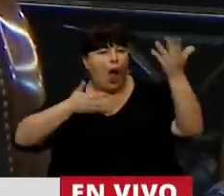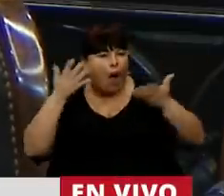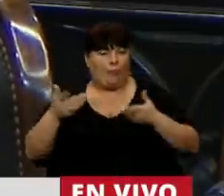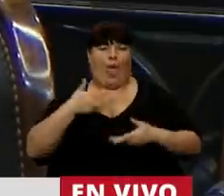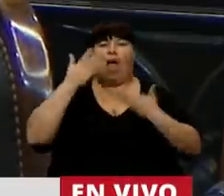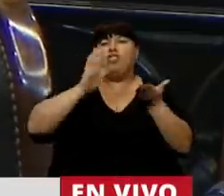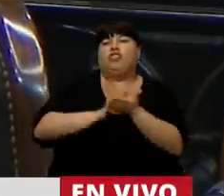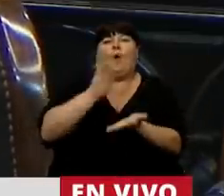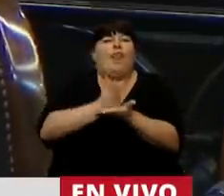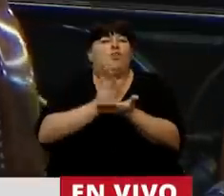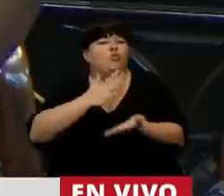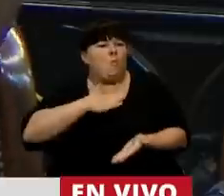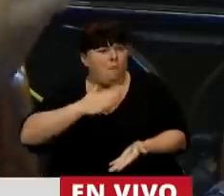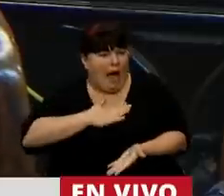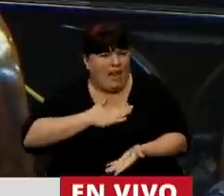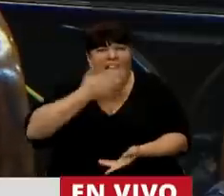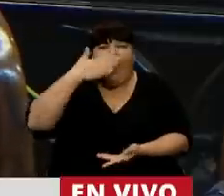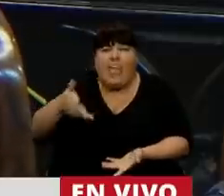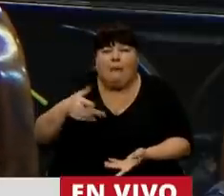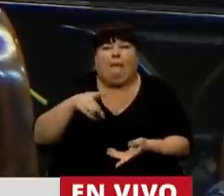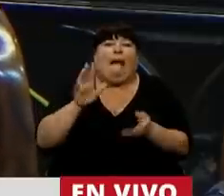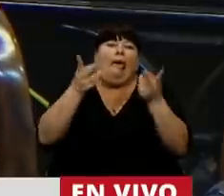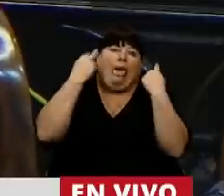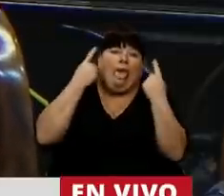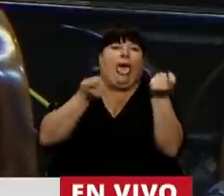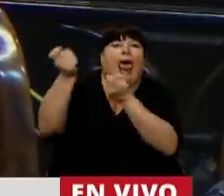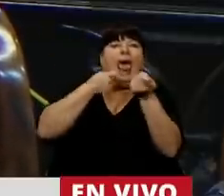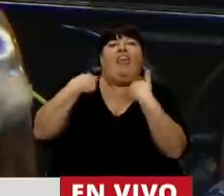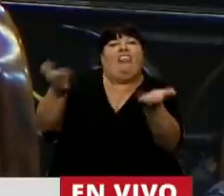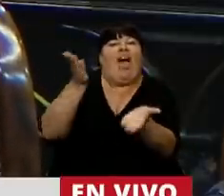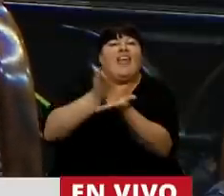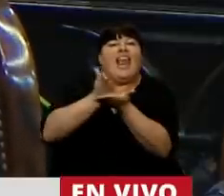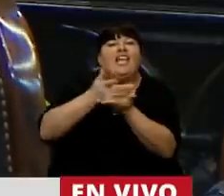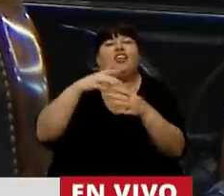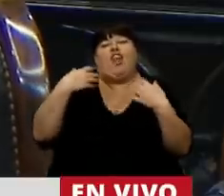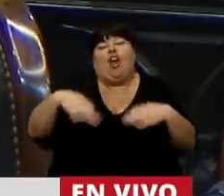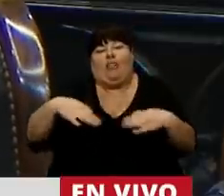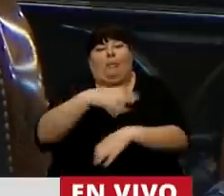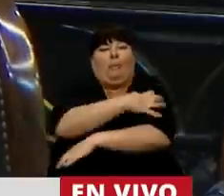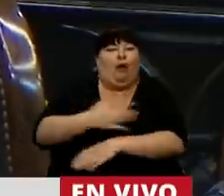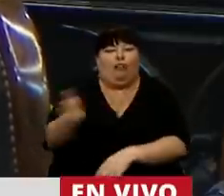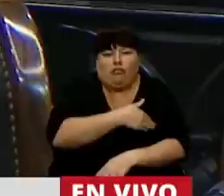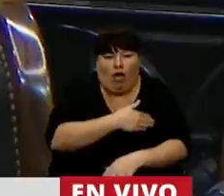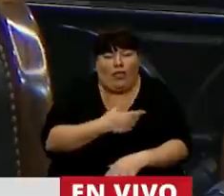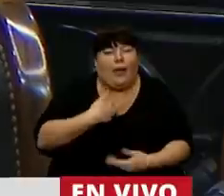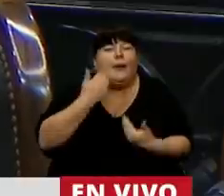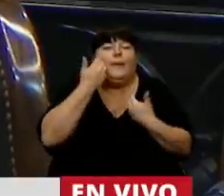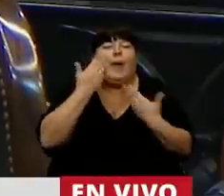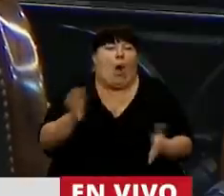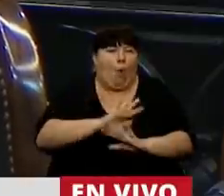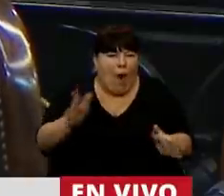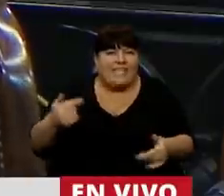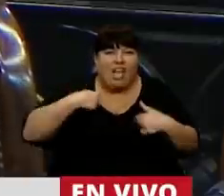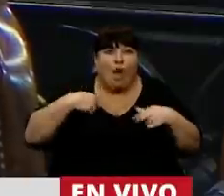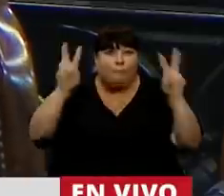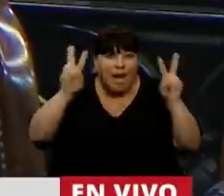hablando de derechos humanos y después se arrodillan frente al mercado entregando los derechos de los más vulnerables. Me da vergüenza,